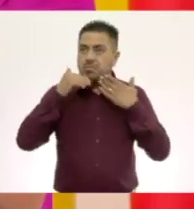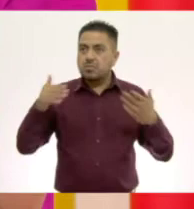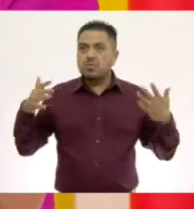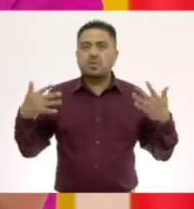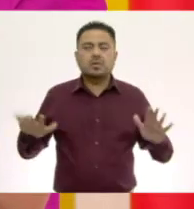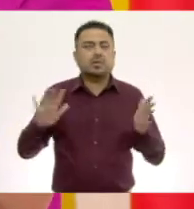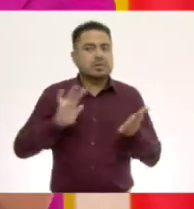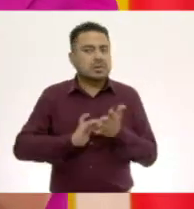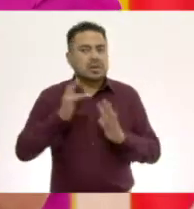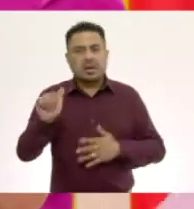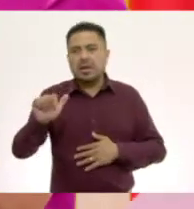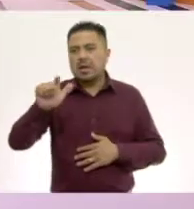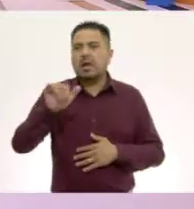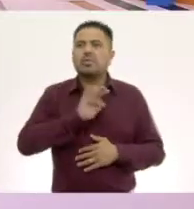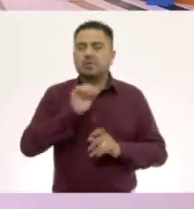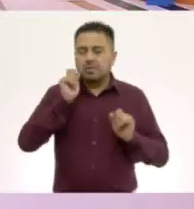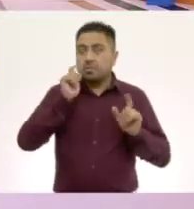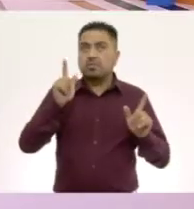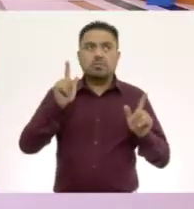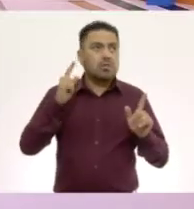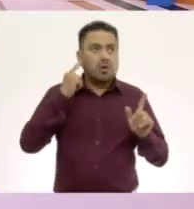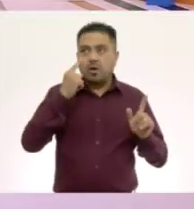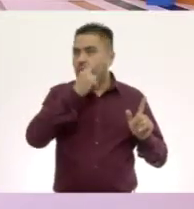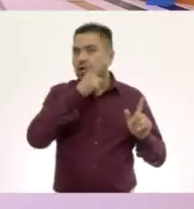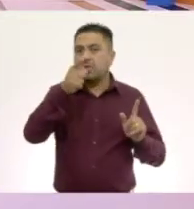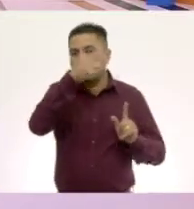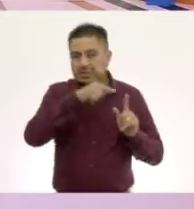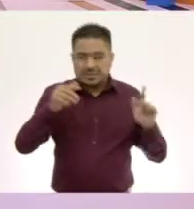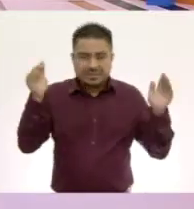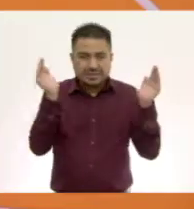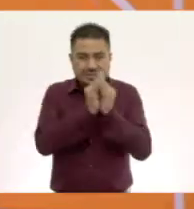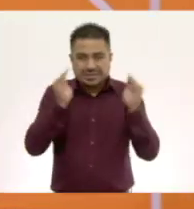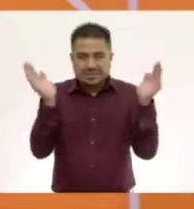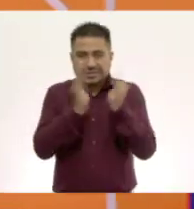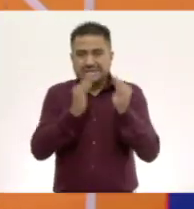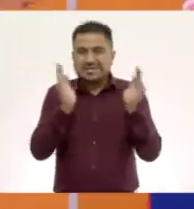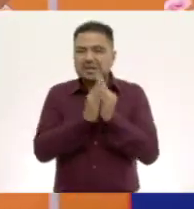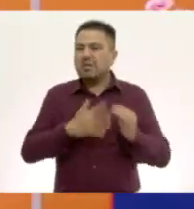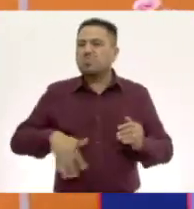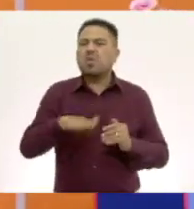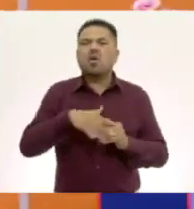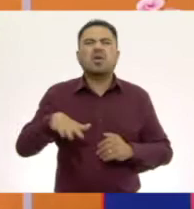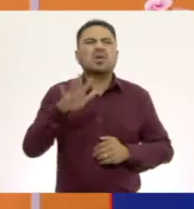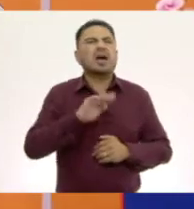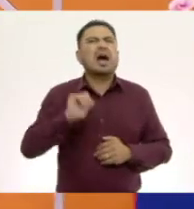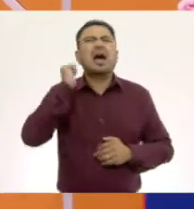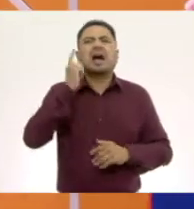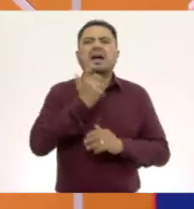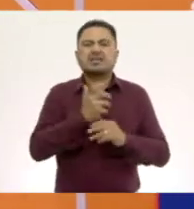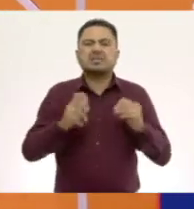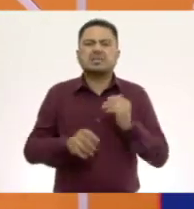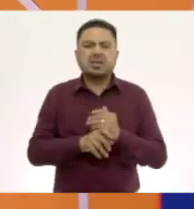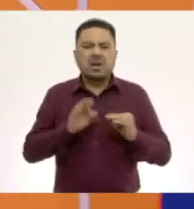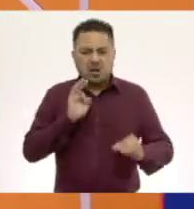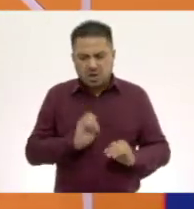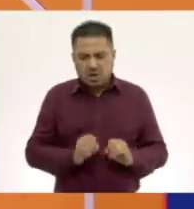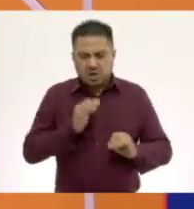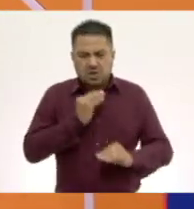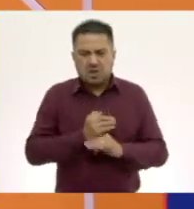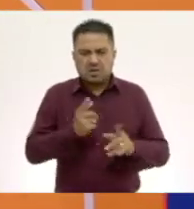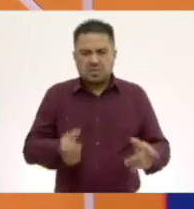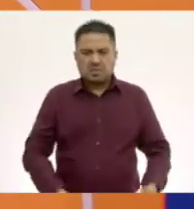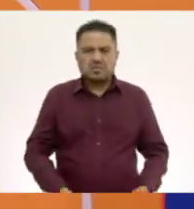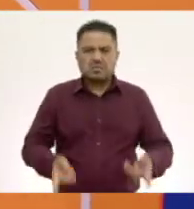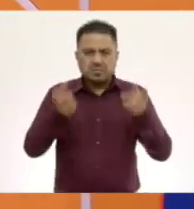Gracias Ale, puedes abrir los ojos y ustedes en casa busquen algo, busquen un objeto o en este momento cierren sus